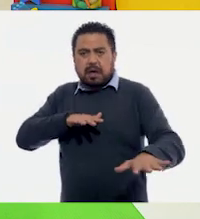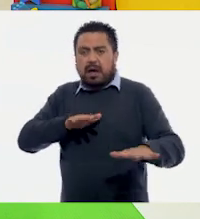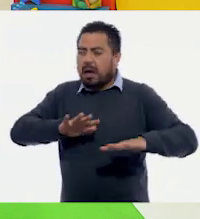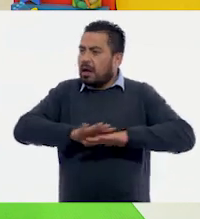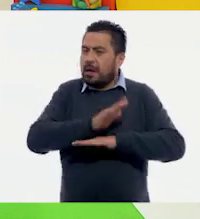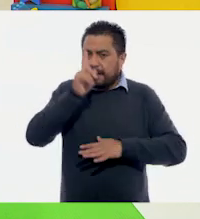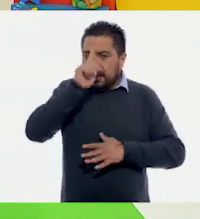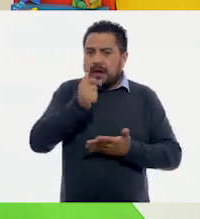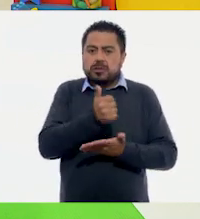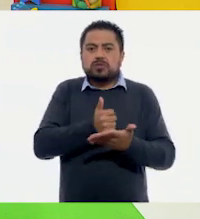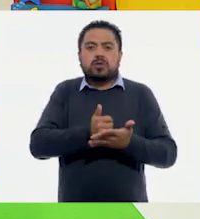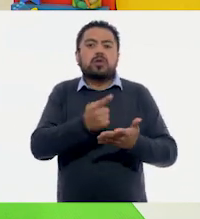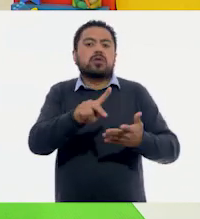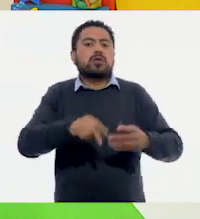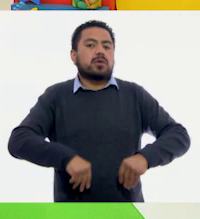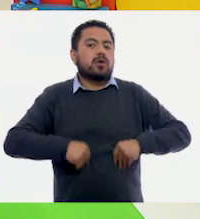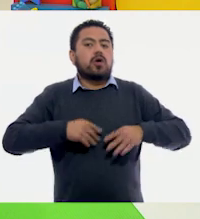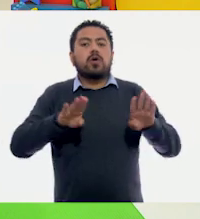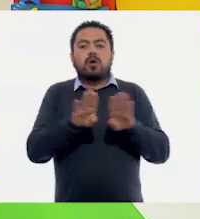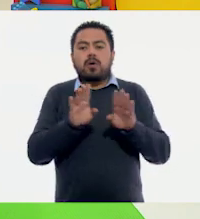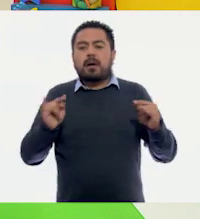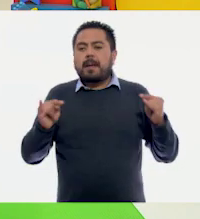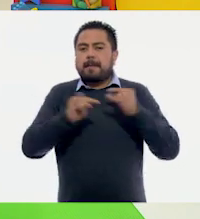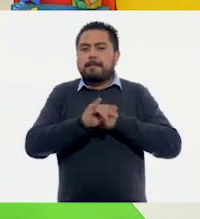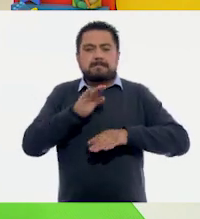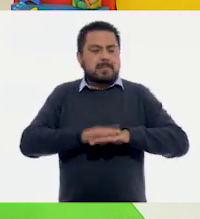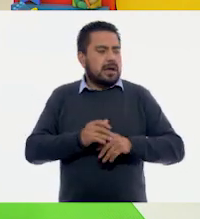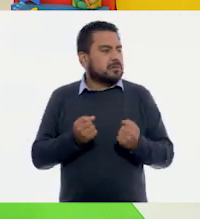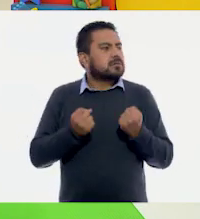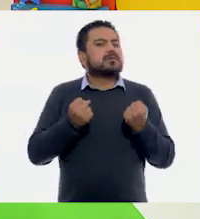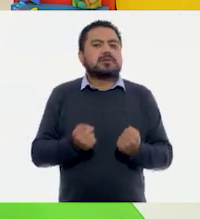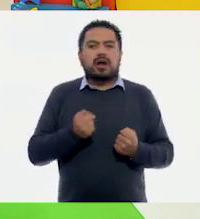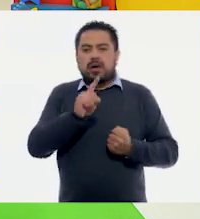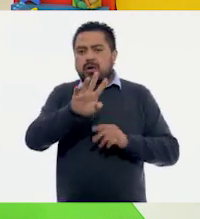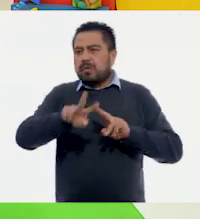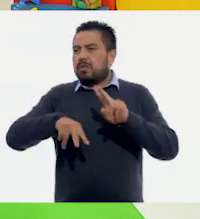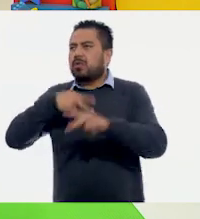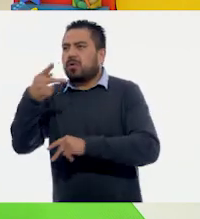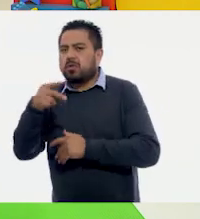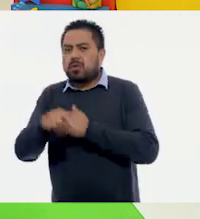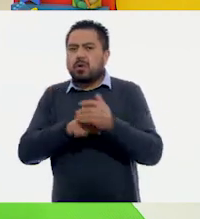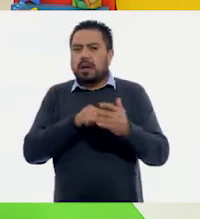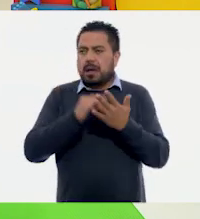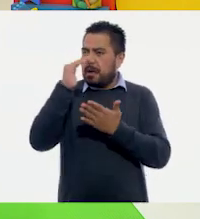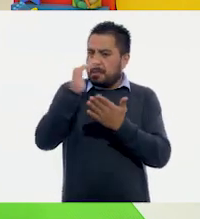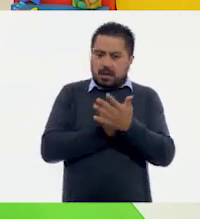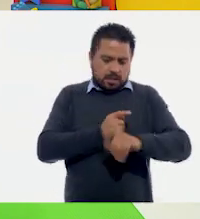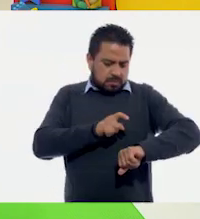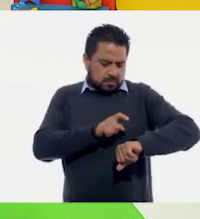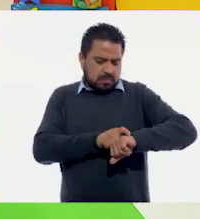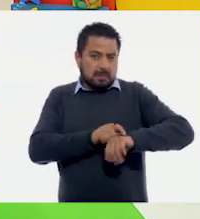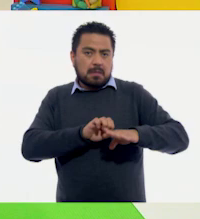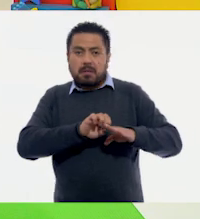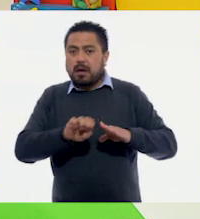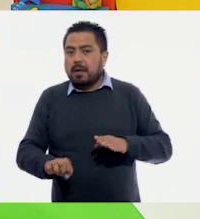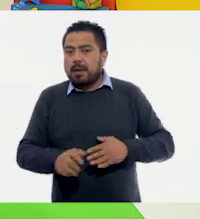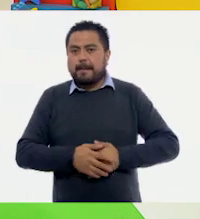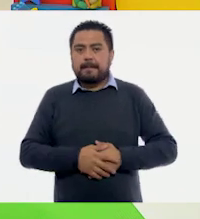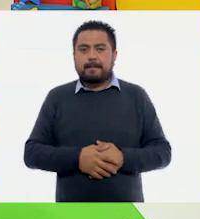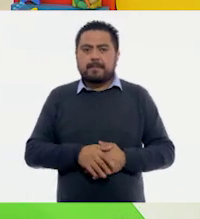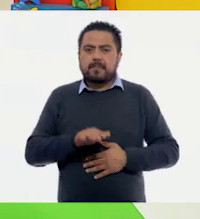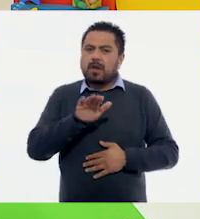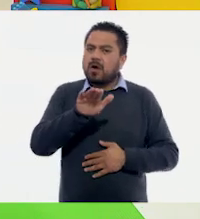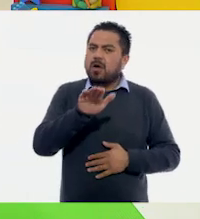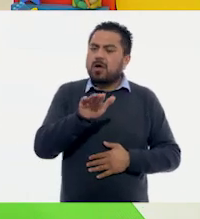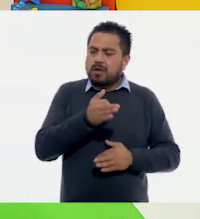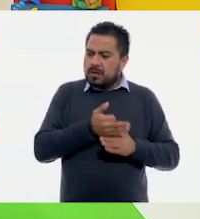localidad, como tener caminos más seguros y llegar a un lugar en menos tiempo, por ejemplo. Oye,